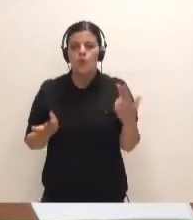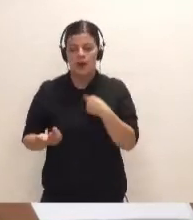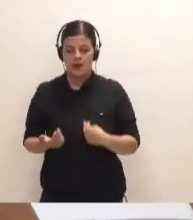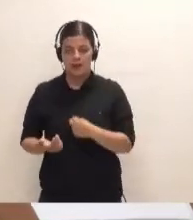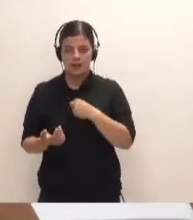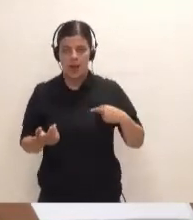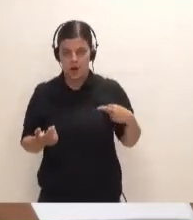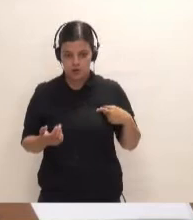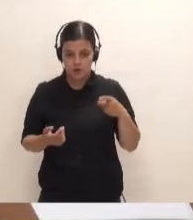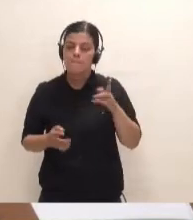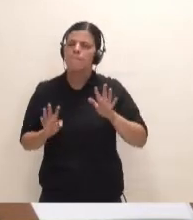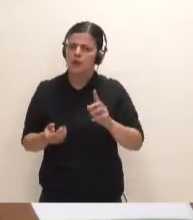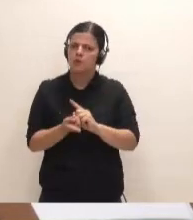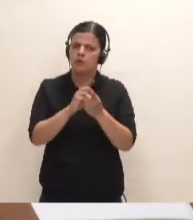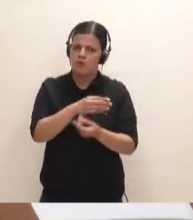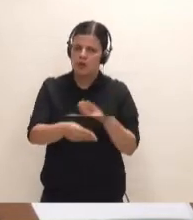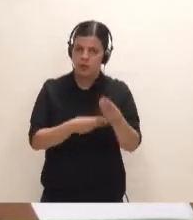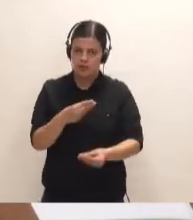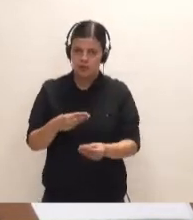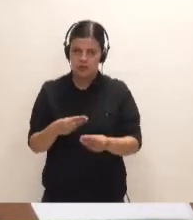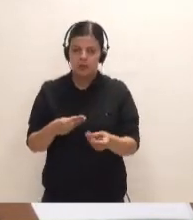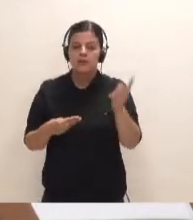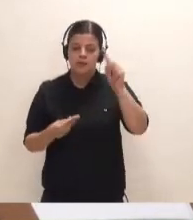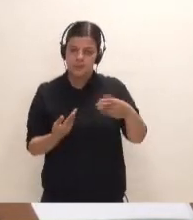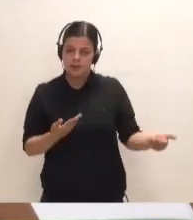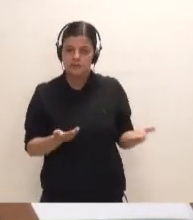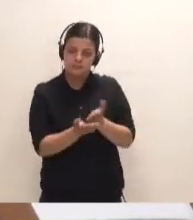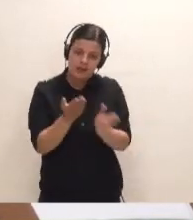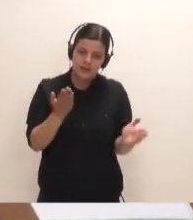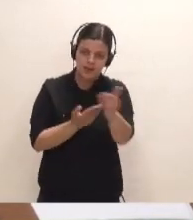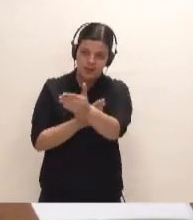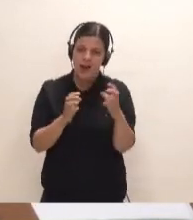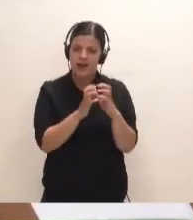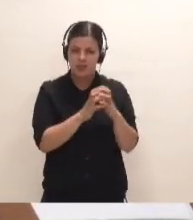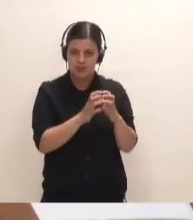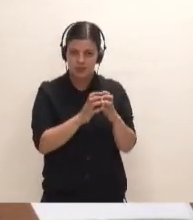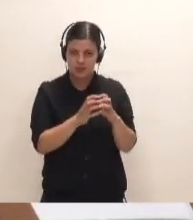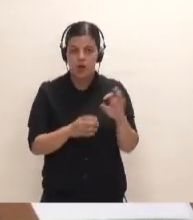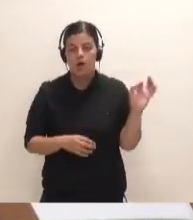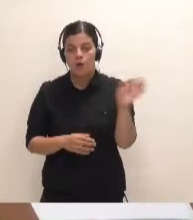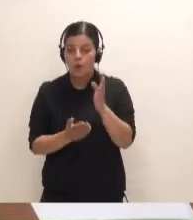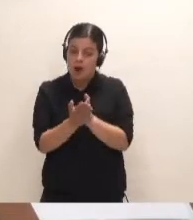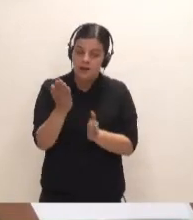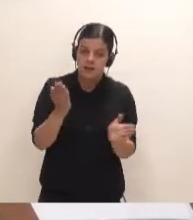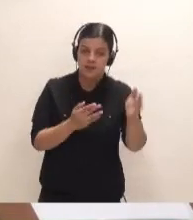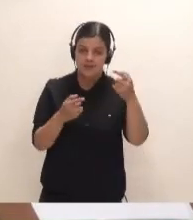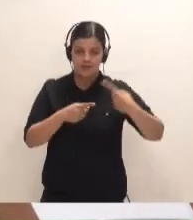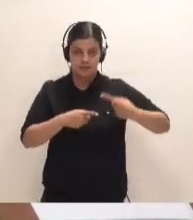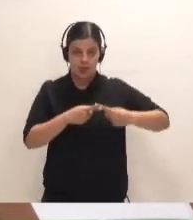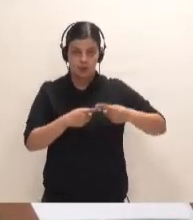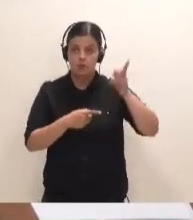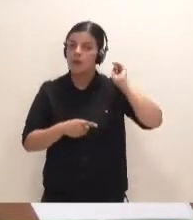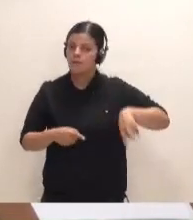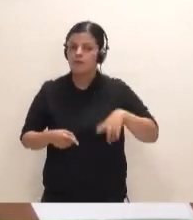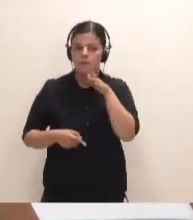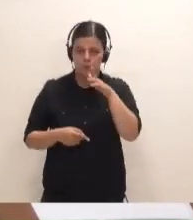cristianos haciendo modificaciones. Que se plantee la alternativa de Granadilla, que se plantee la alternativa de Santa Cruz, que es el otro de